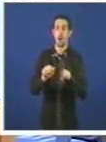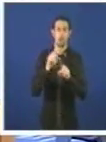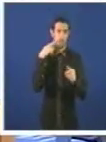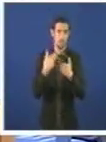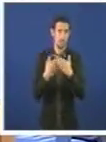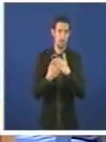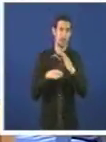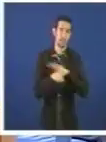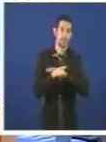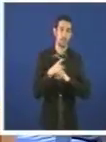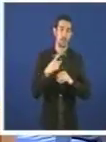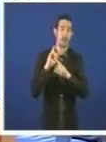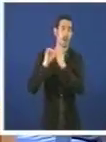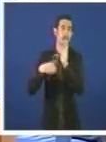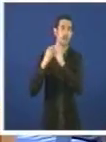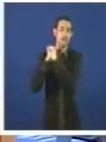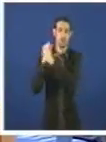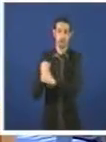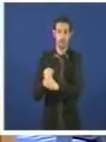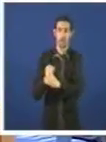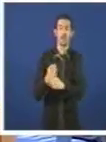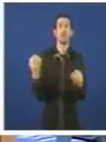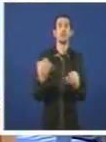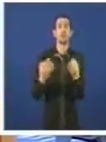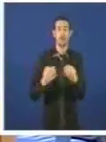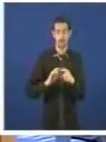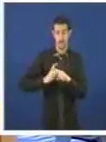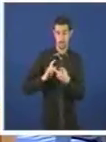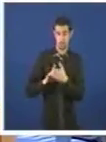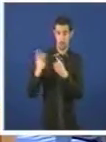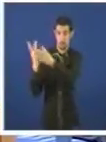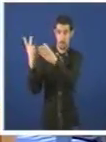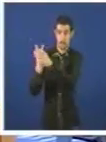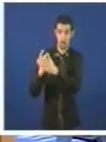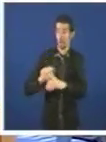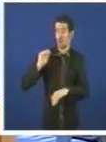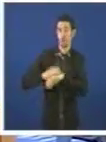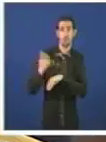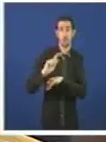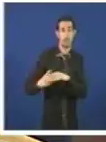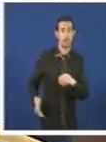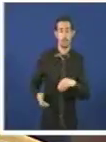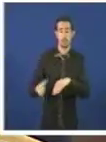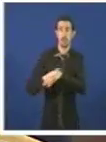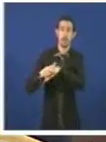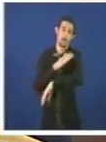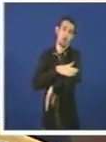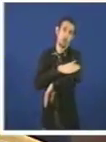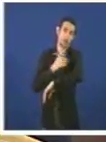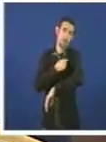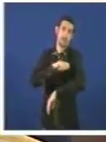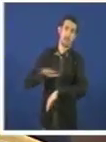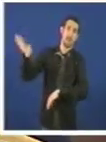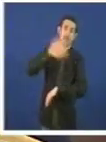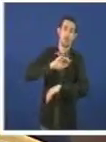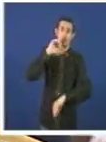lei de dependencia e esa evidencia é que efectivamente o goberno anterior non cumpliu ca súa aportación, non cumpliu ca porpe a lei, non aportou